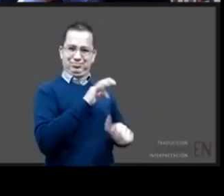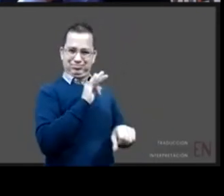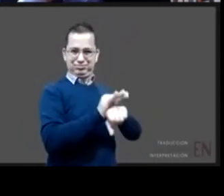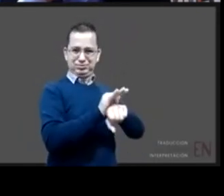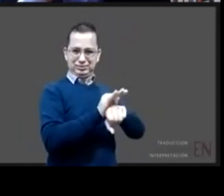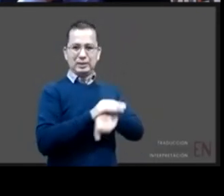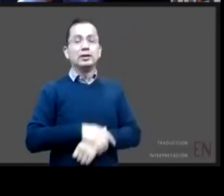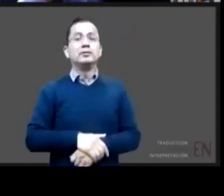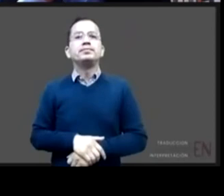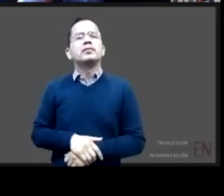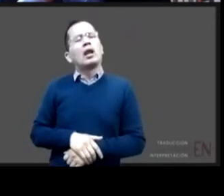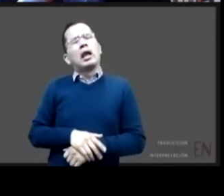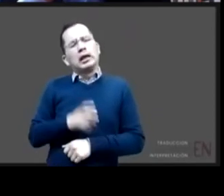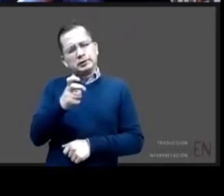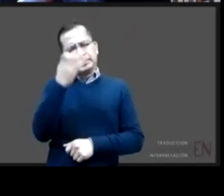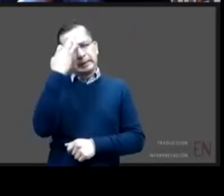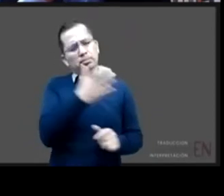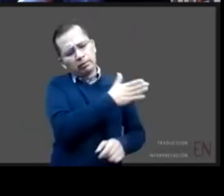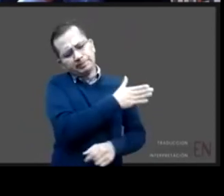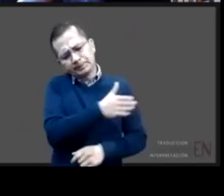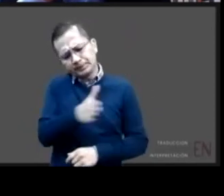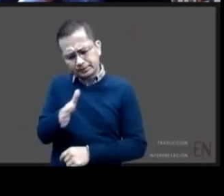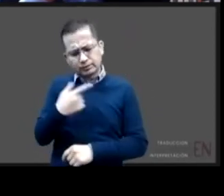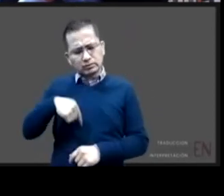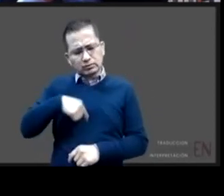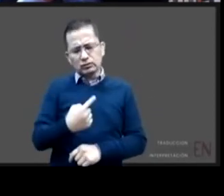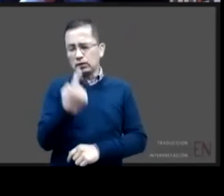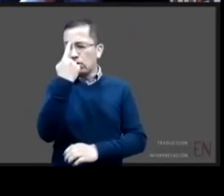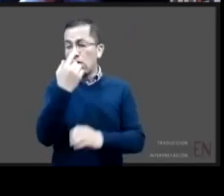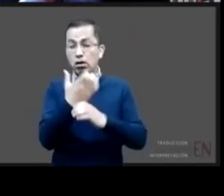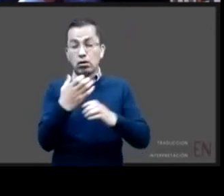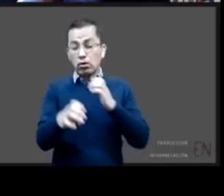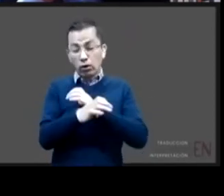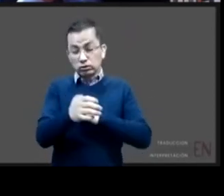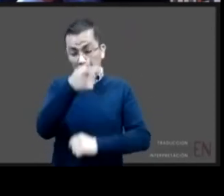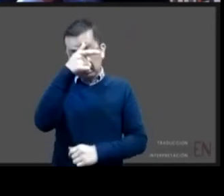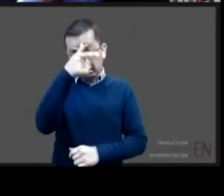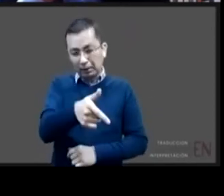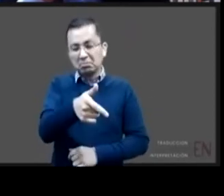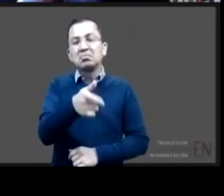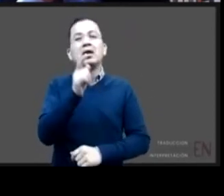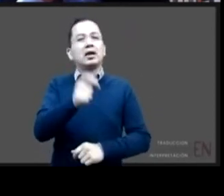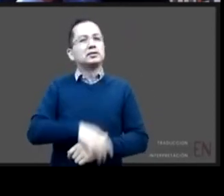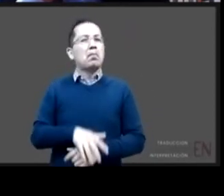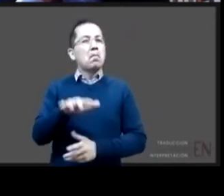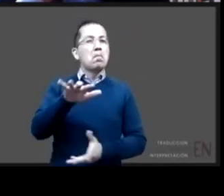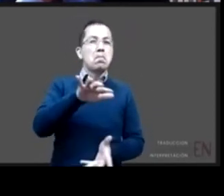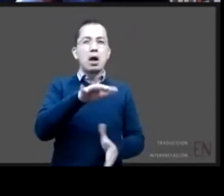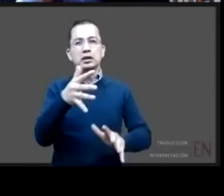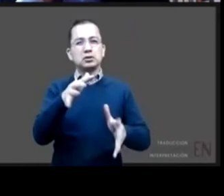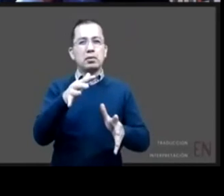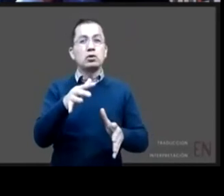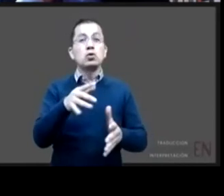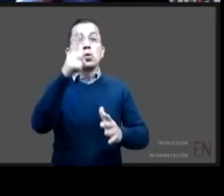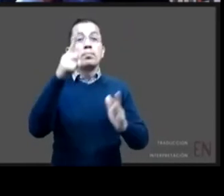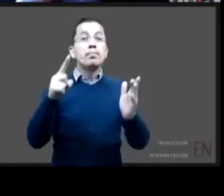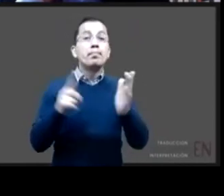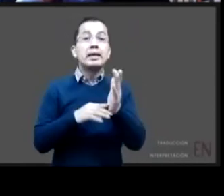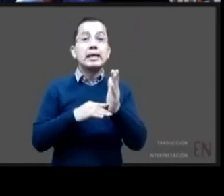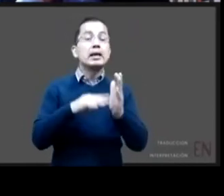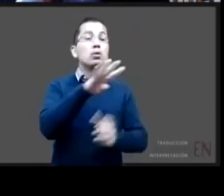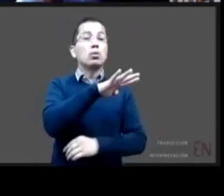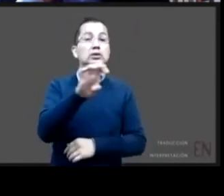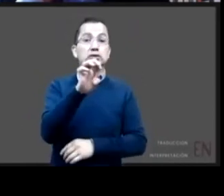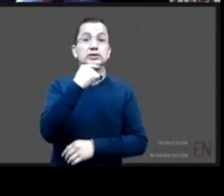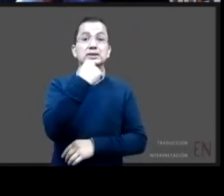ese momento fue que se contaba aproximadamente con cerca de 1400 niñas niños y adolescentes en los